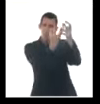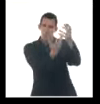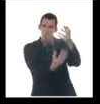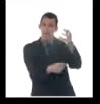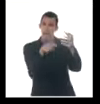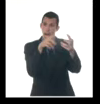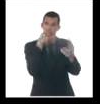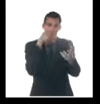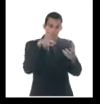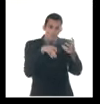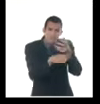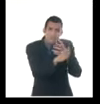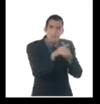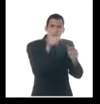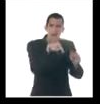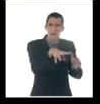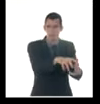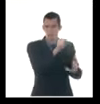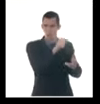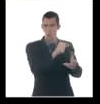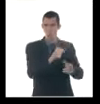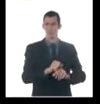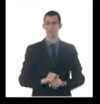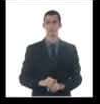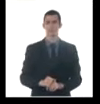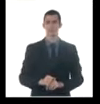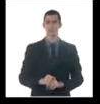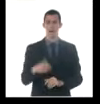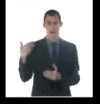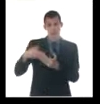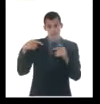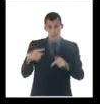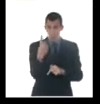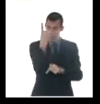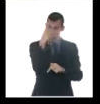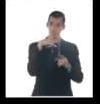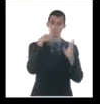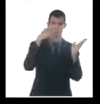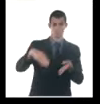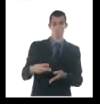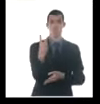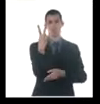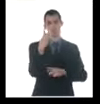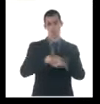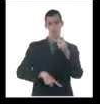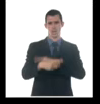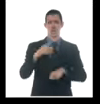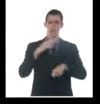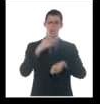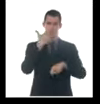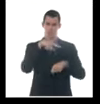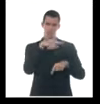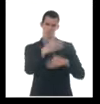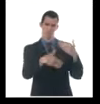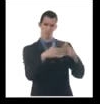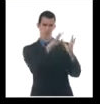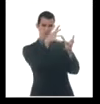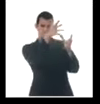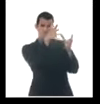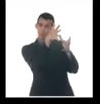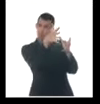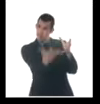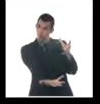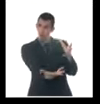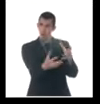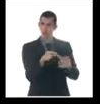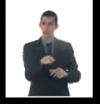Antonio Guiteras. Con ello suman un fallecido y dos heridos a consecuencia del derrumbe de una pared mientras